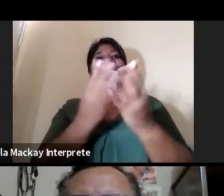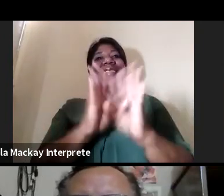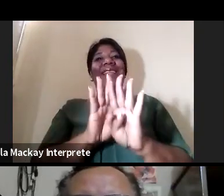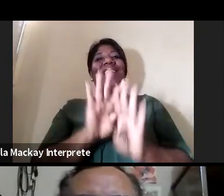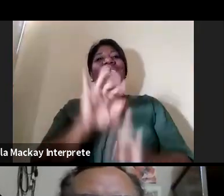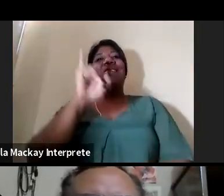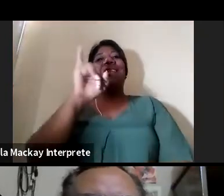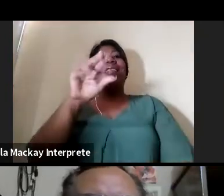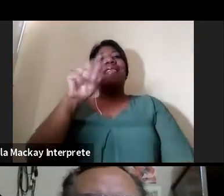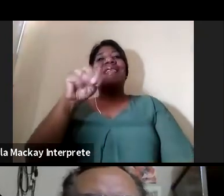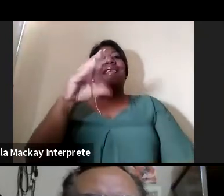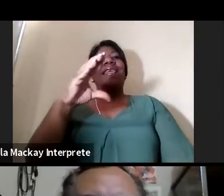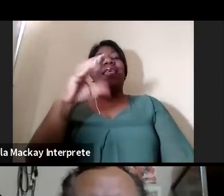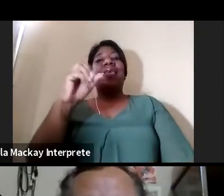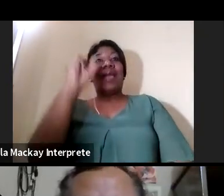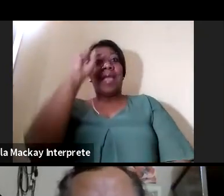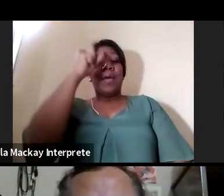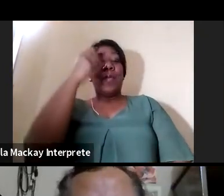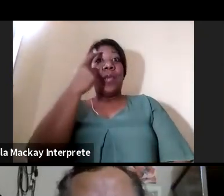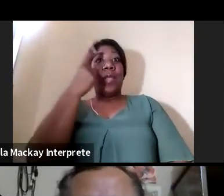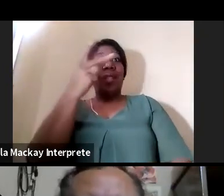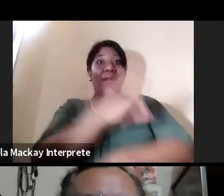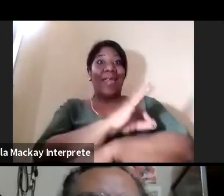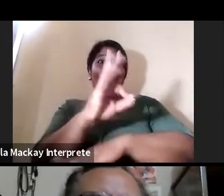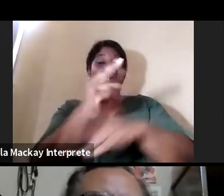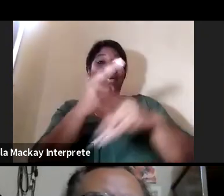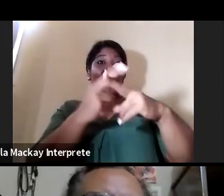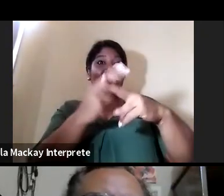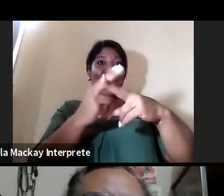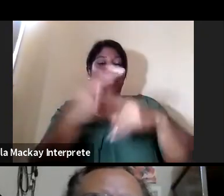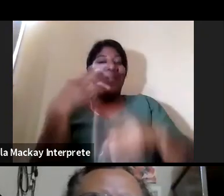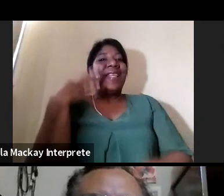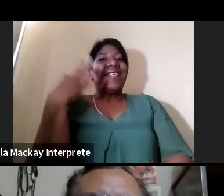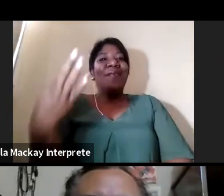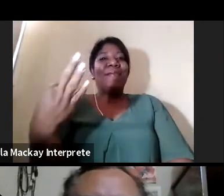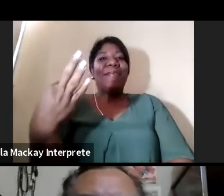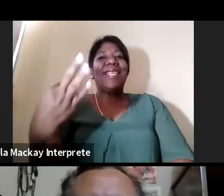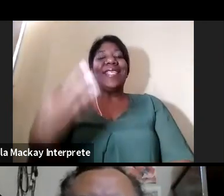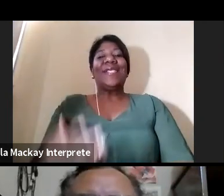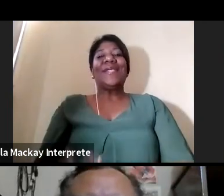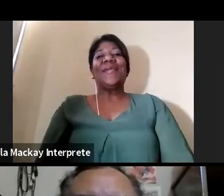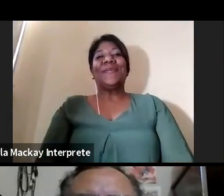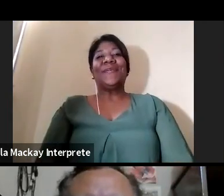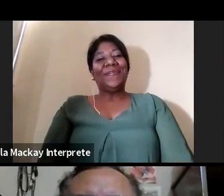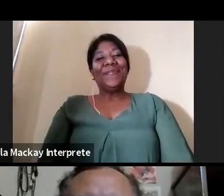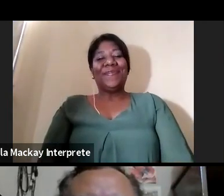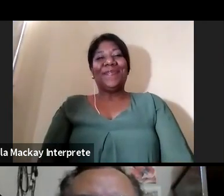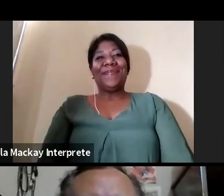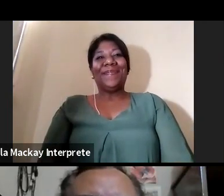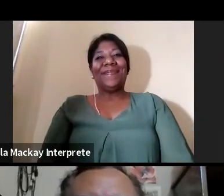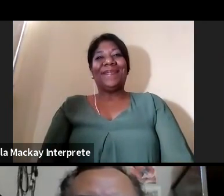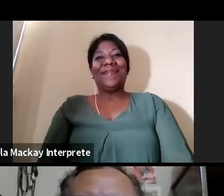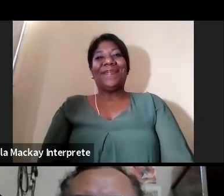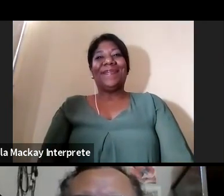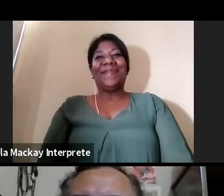lo podrán ver en la página la fecha de su de la programación para el próximo